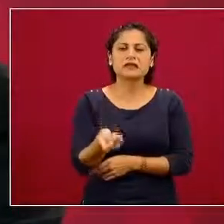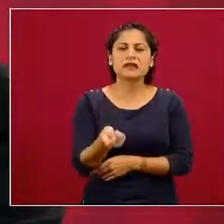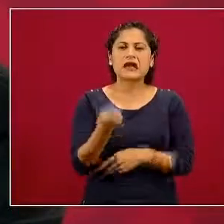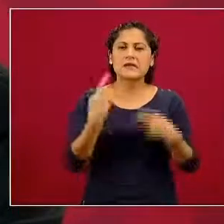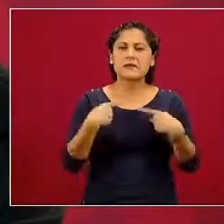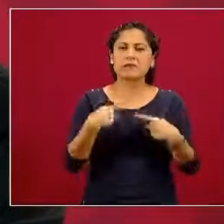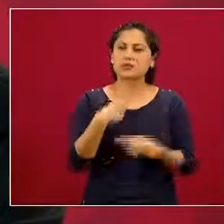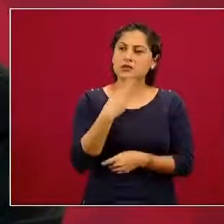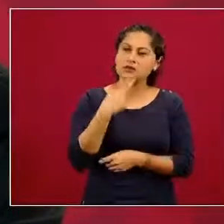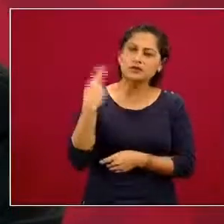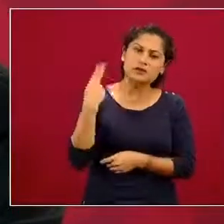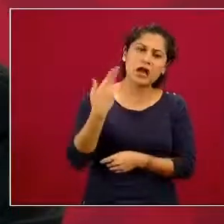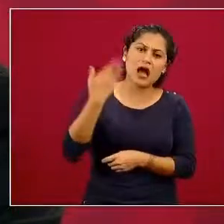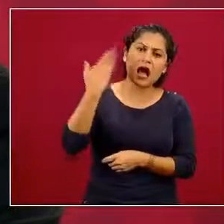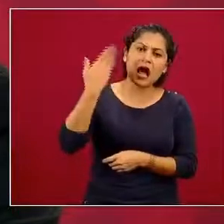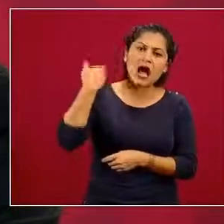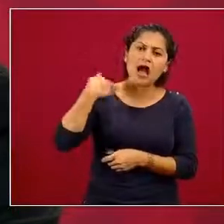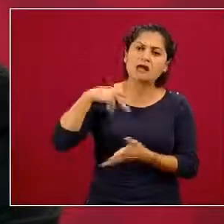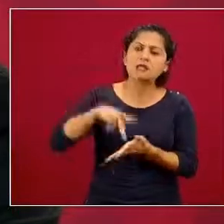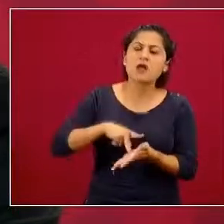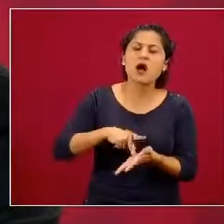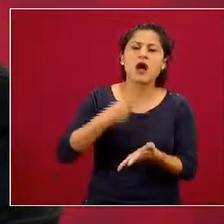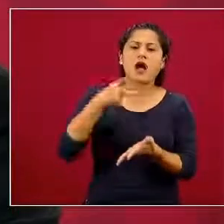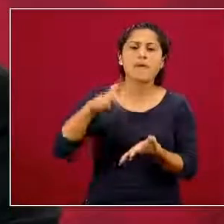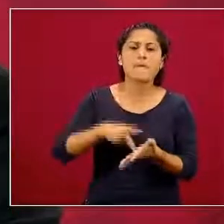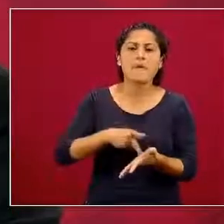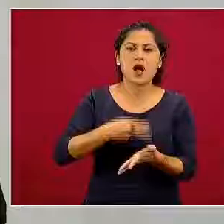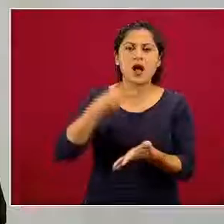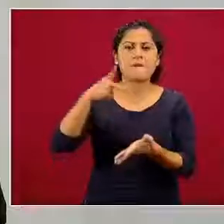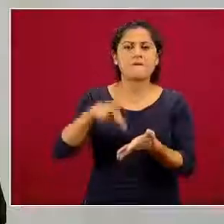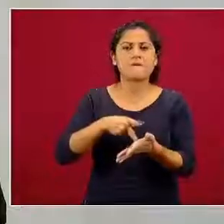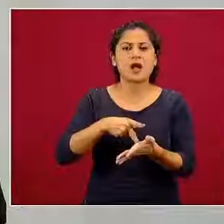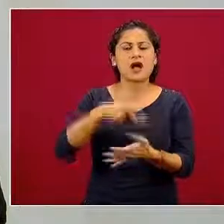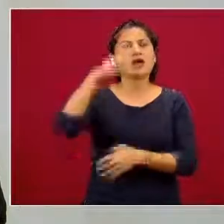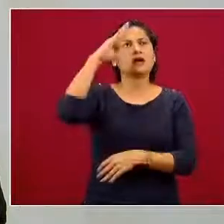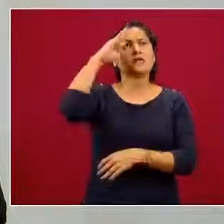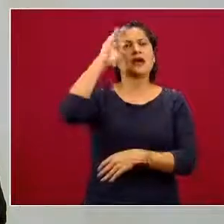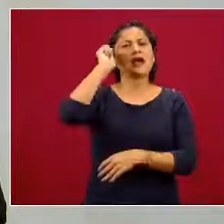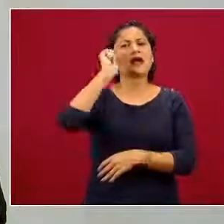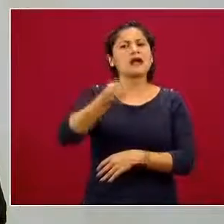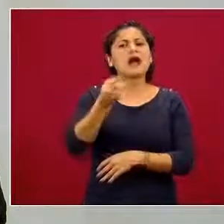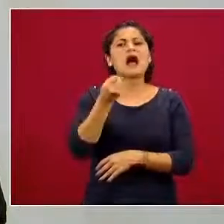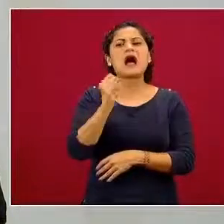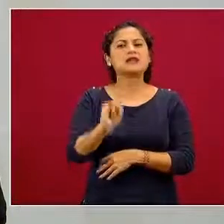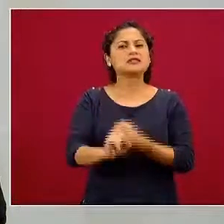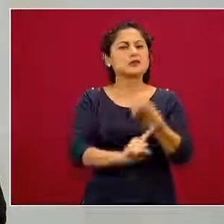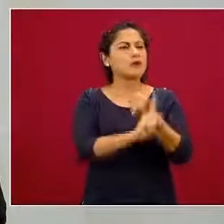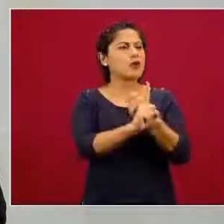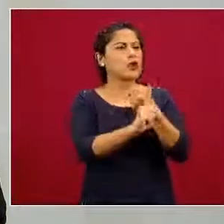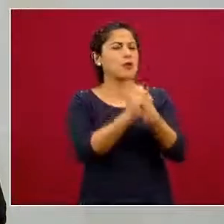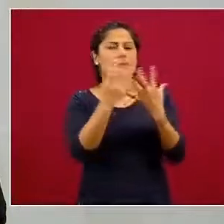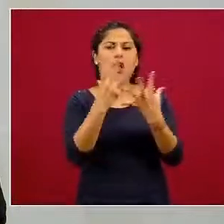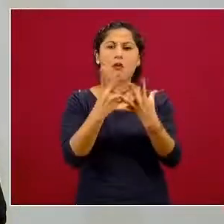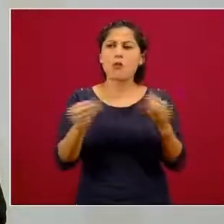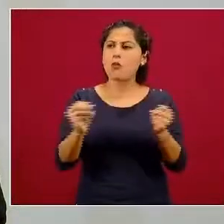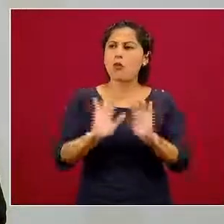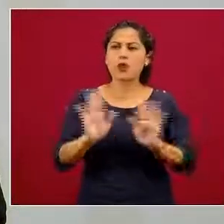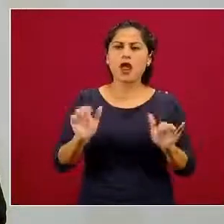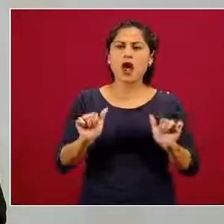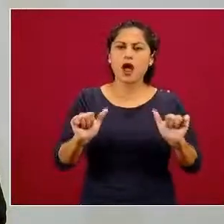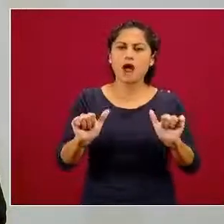lo han intentado previamente, pensando en ello como una solución permanente a un problema temporal,